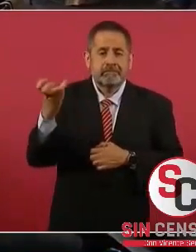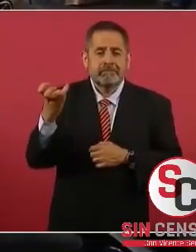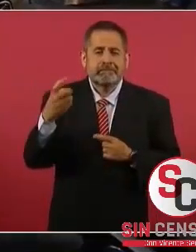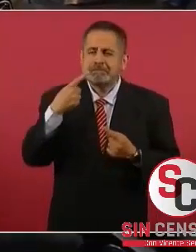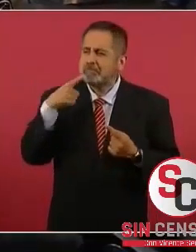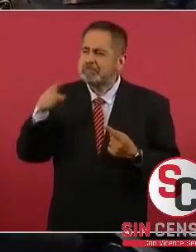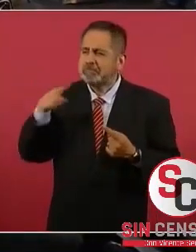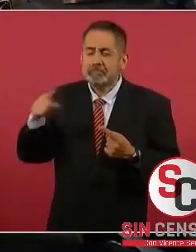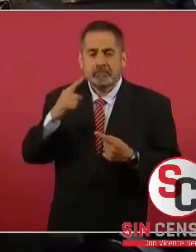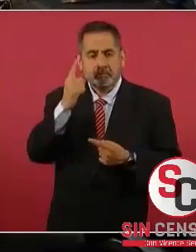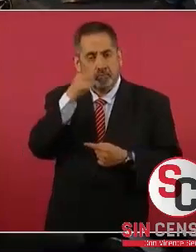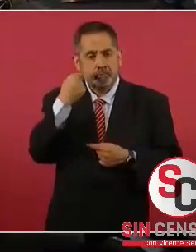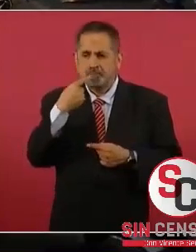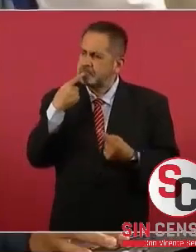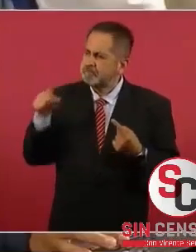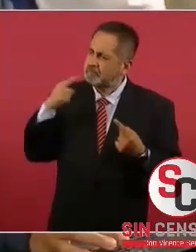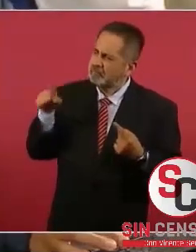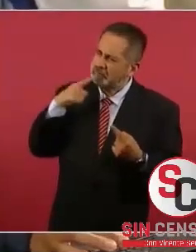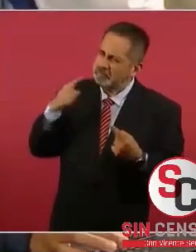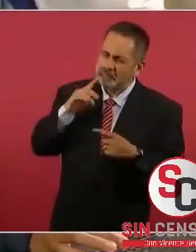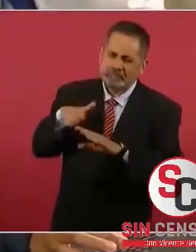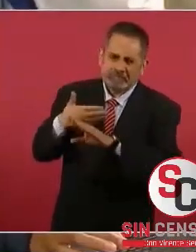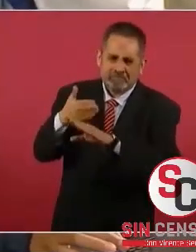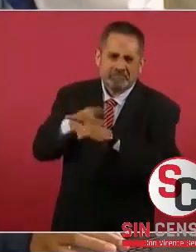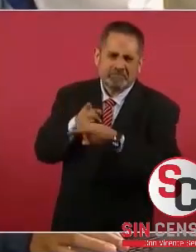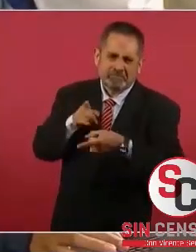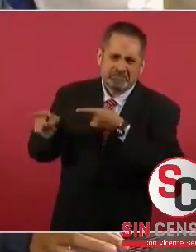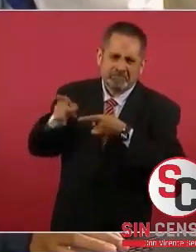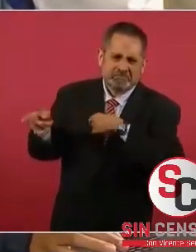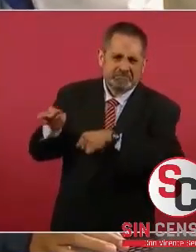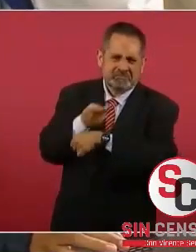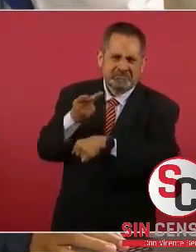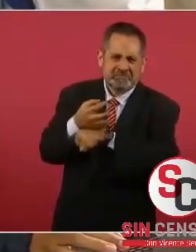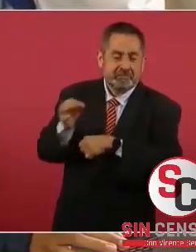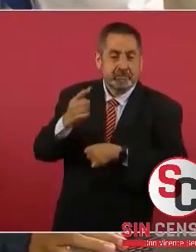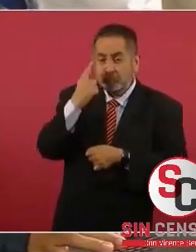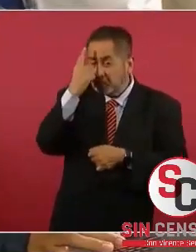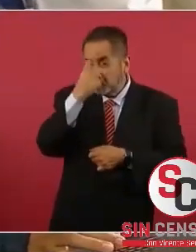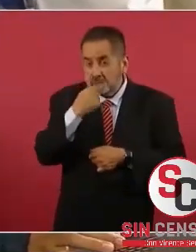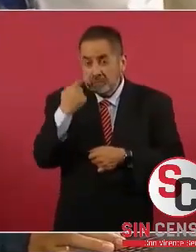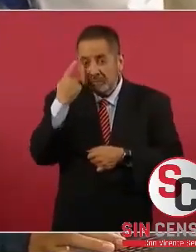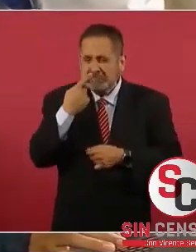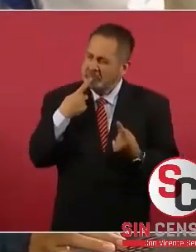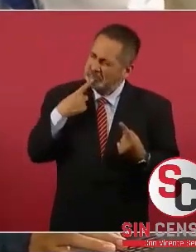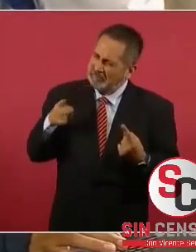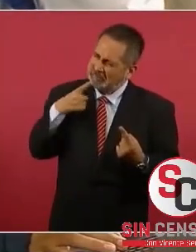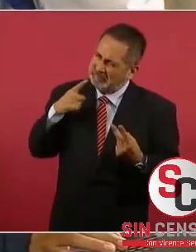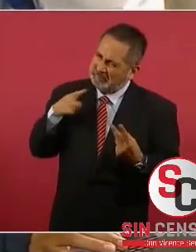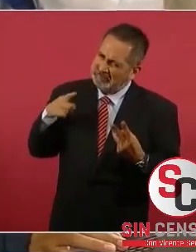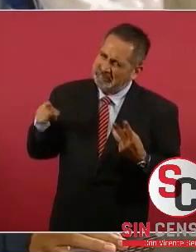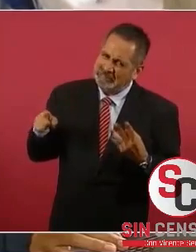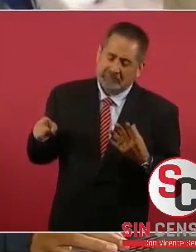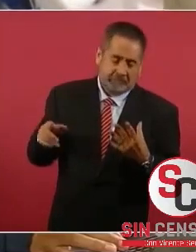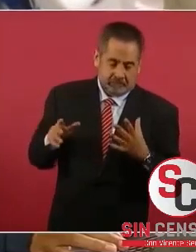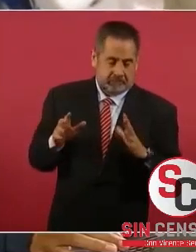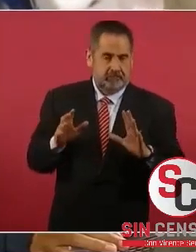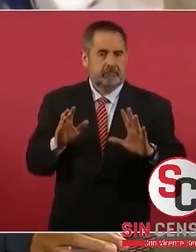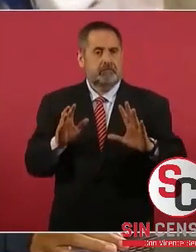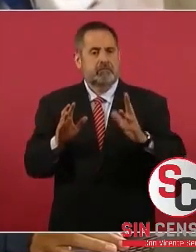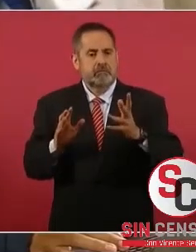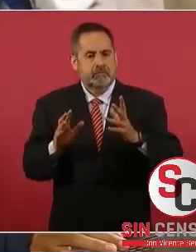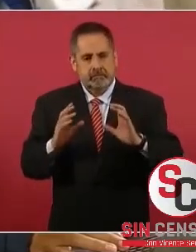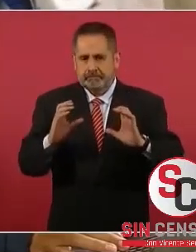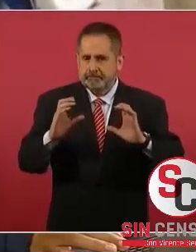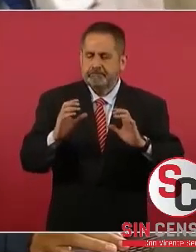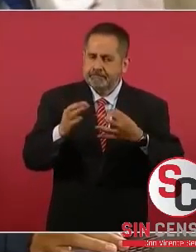una hora con amenazas, con insultos, con todo este tipo de situaciones. Entonces, es importante hablar